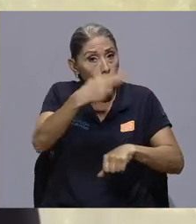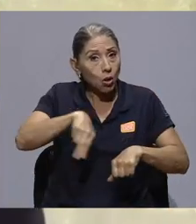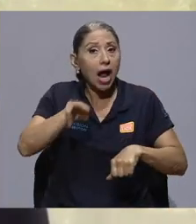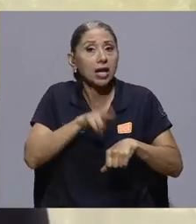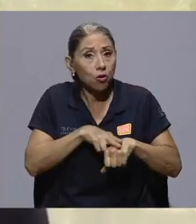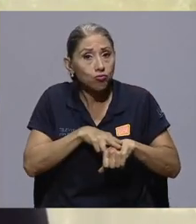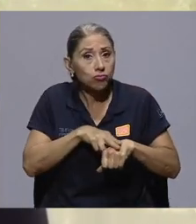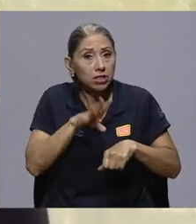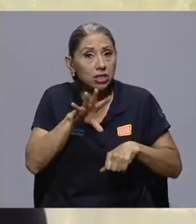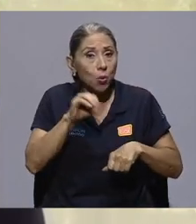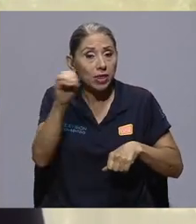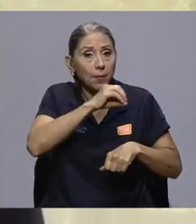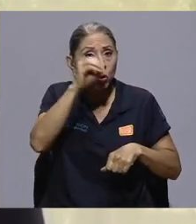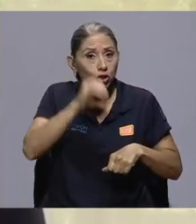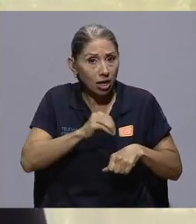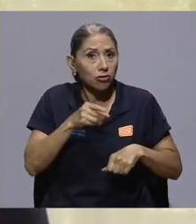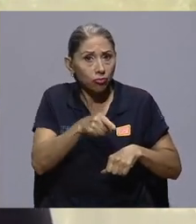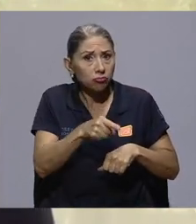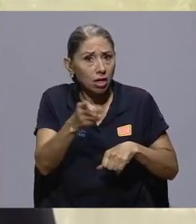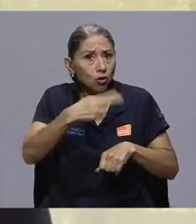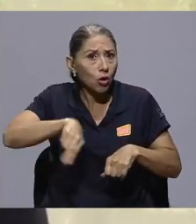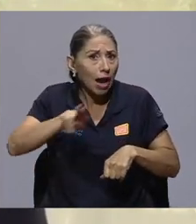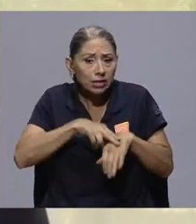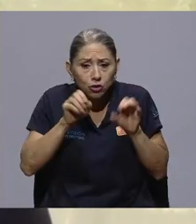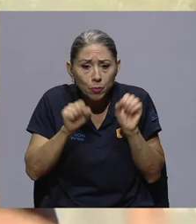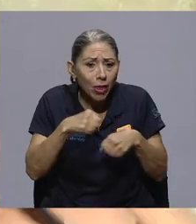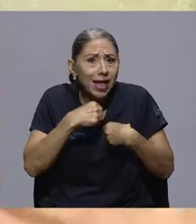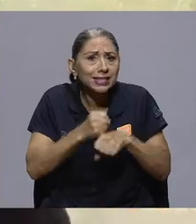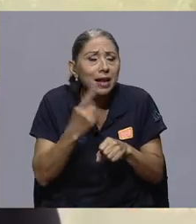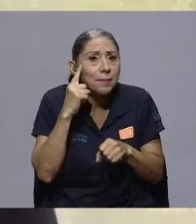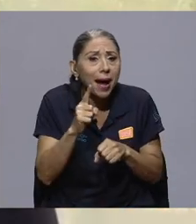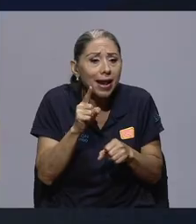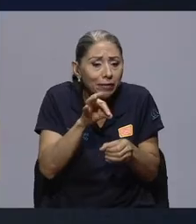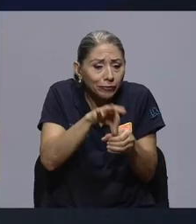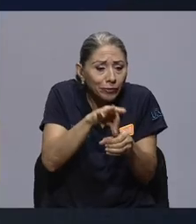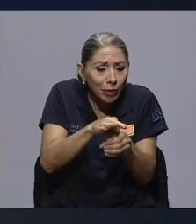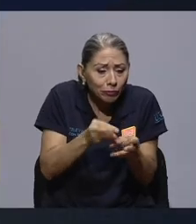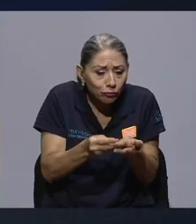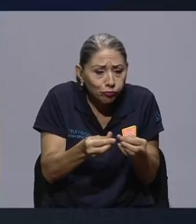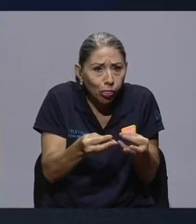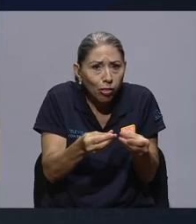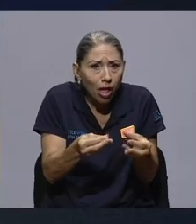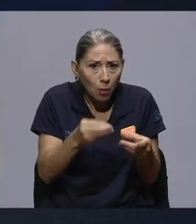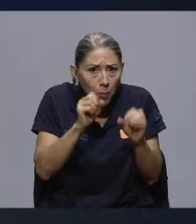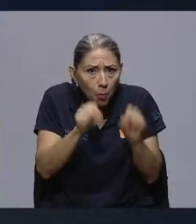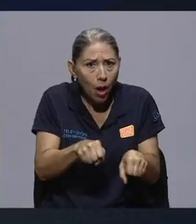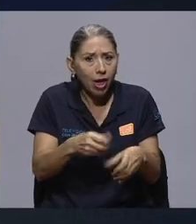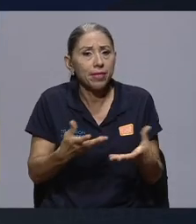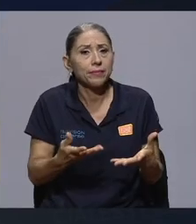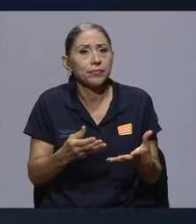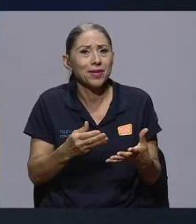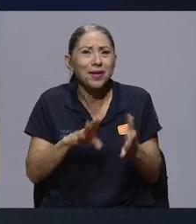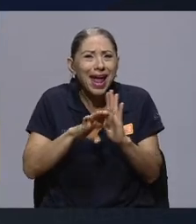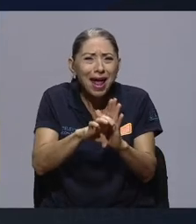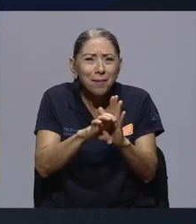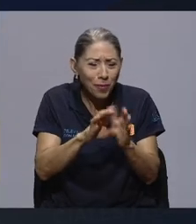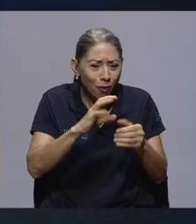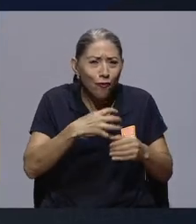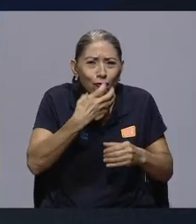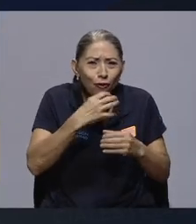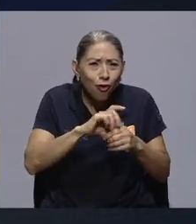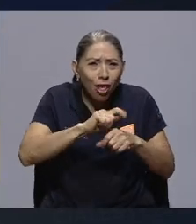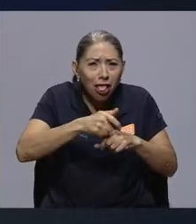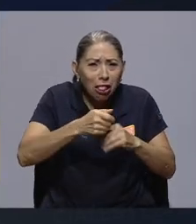% de lo que generamos en casa es orgánico que se puede hacer en composteras y se puede convertir en abono o materiales